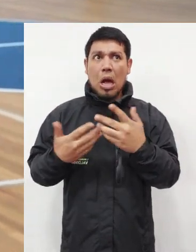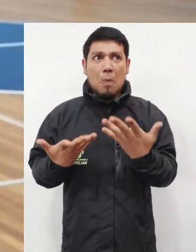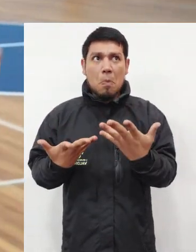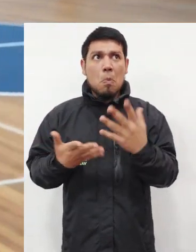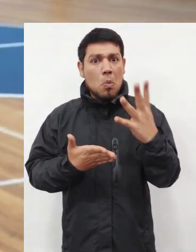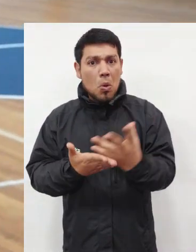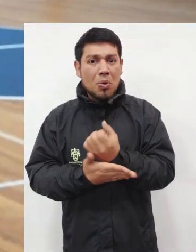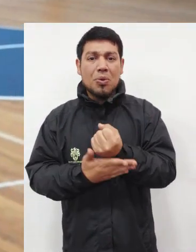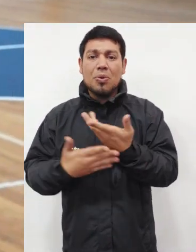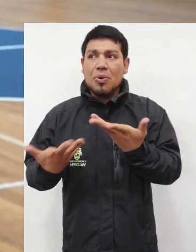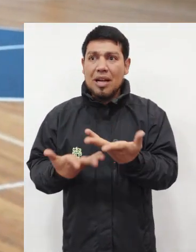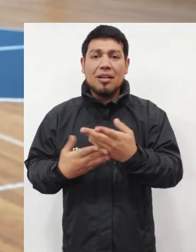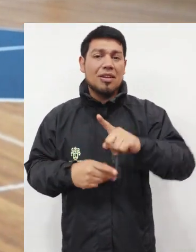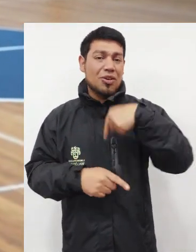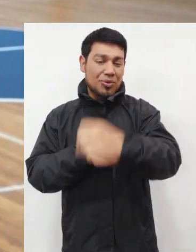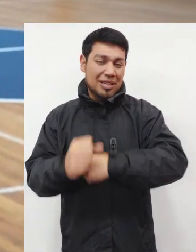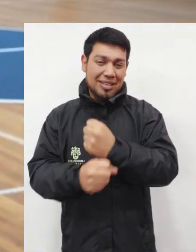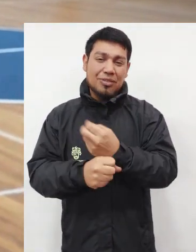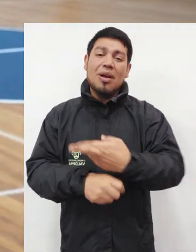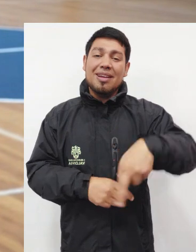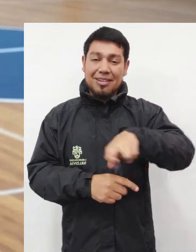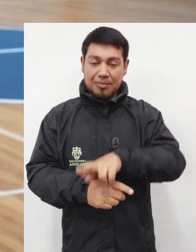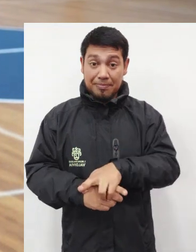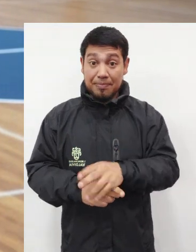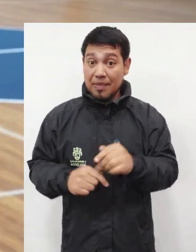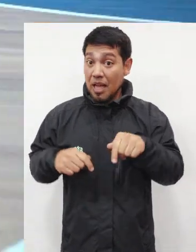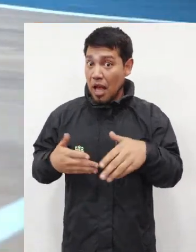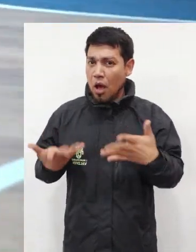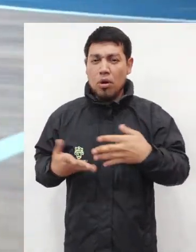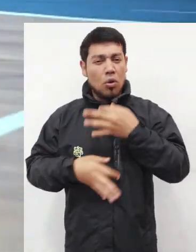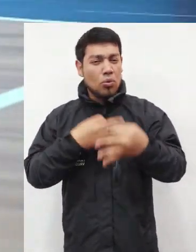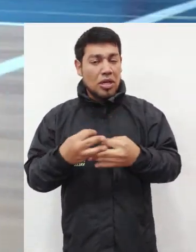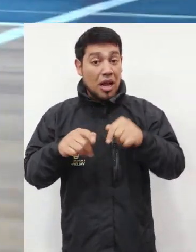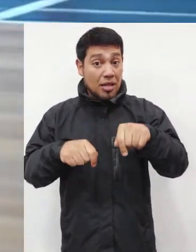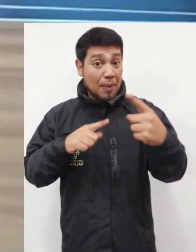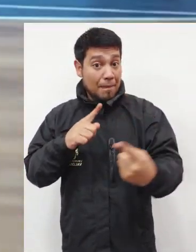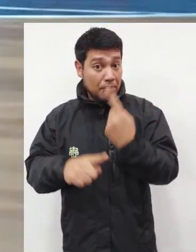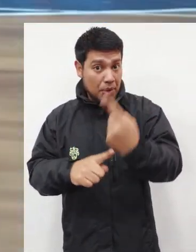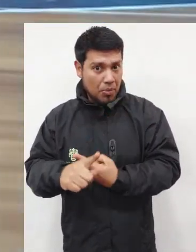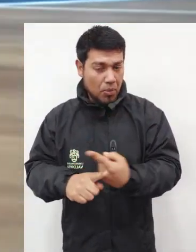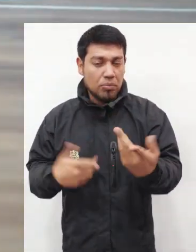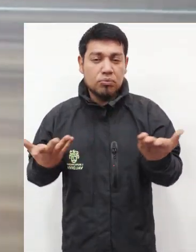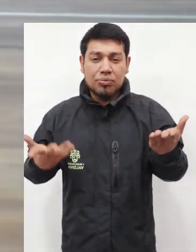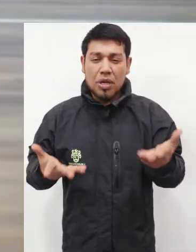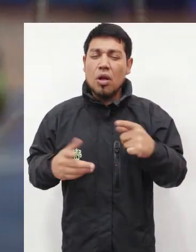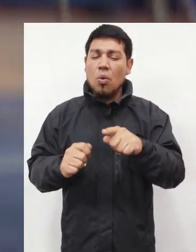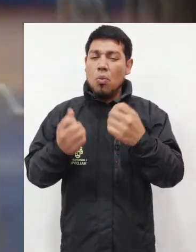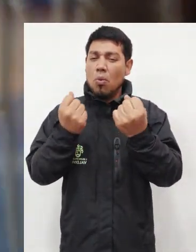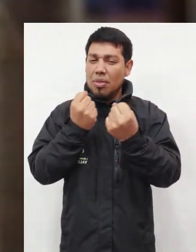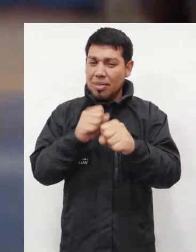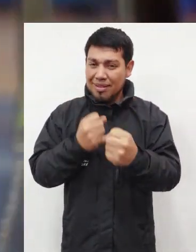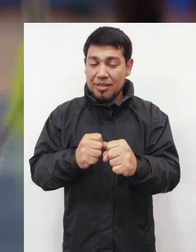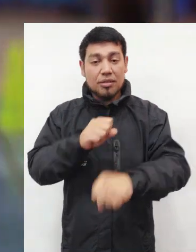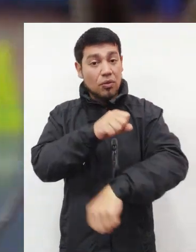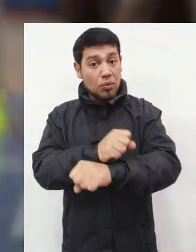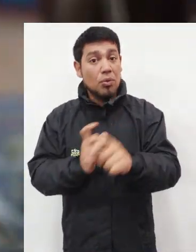termina en el mes de octubre y esperamos poder replicar este taller el próximo año. La verdad que esto es un hito, es primera vez que se desarrolla un